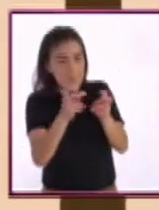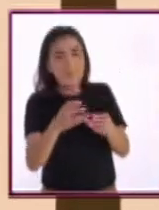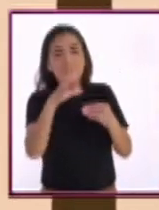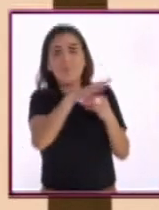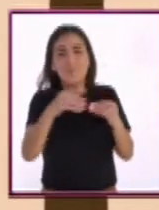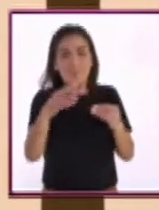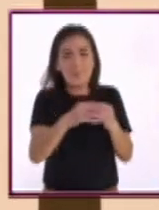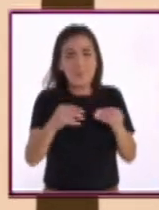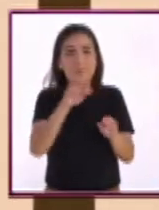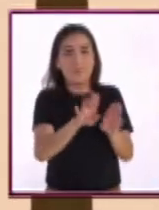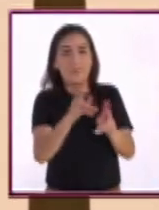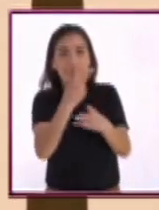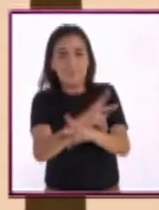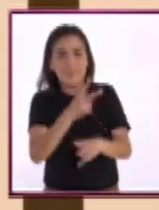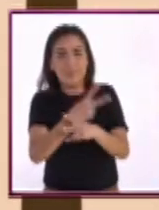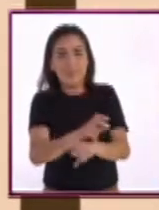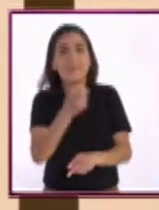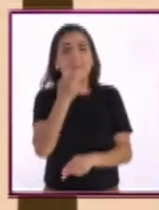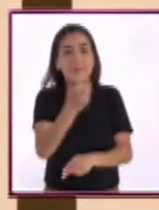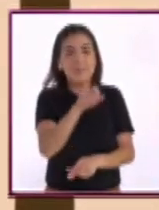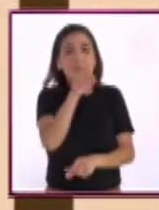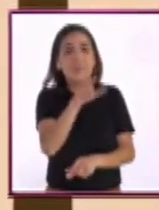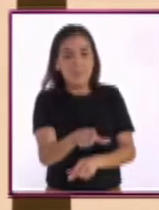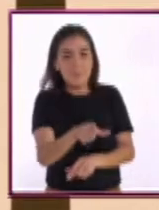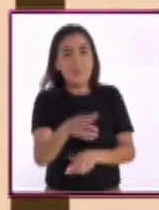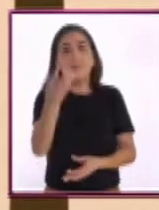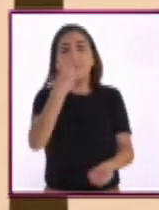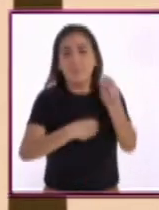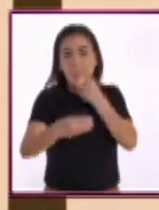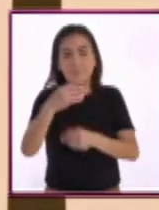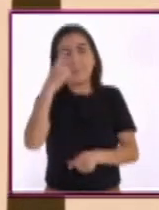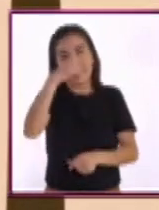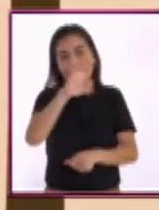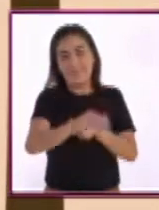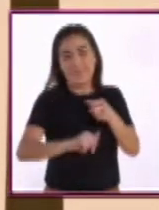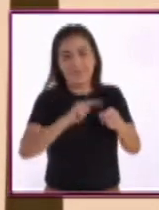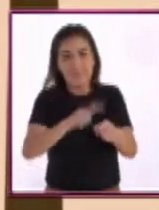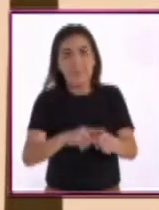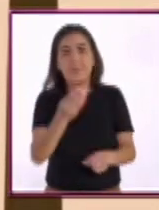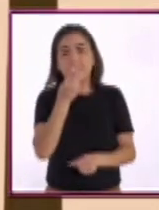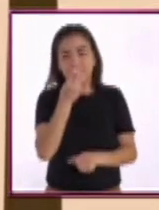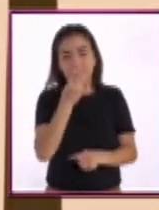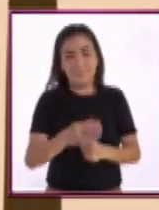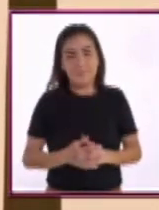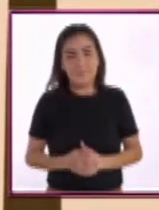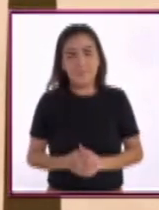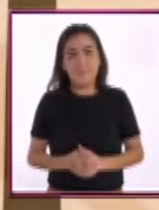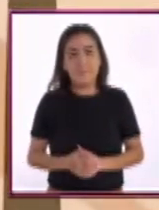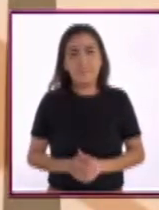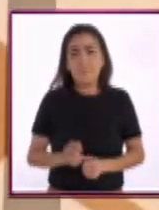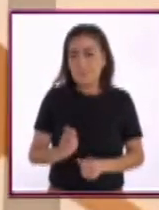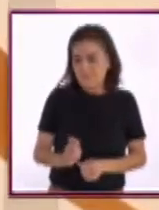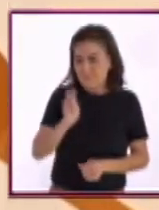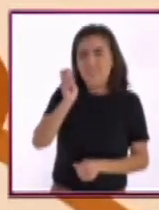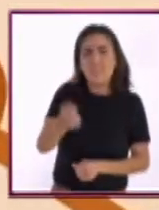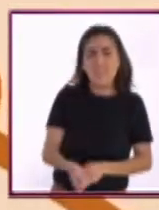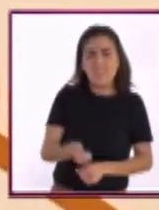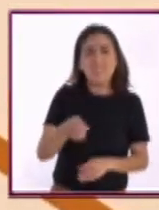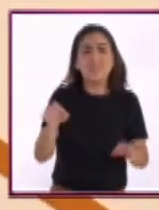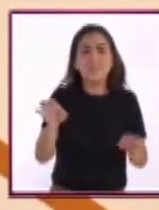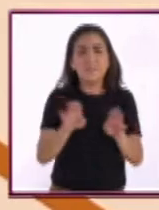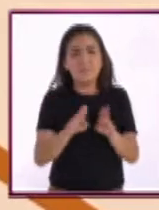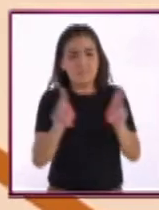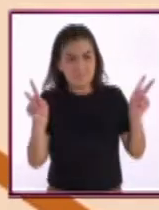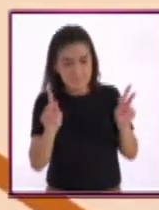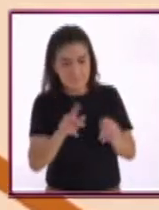polinizan las frutas y verduras que consumimos o porque éstas alimentan a los animales que comemos. Pero,